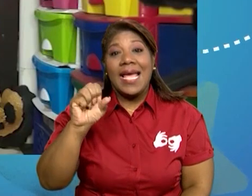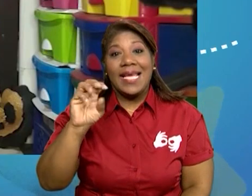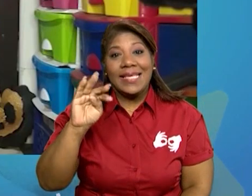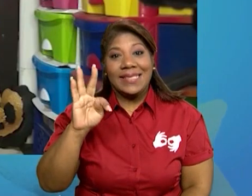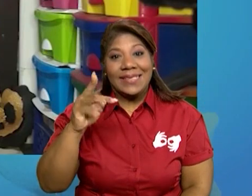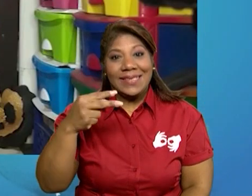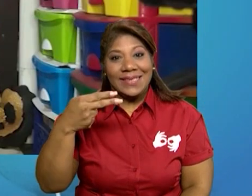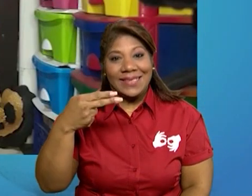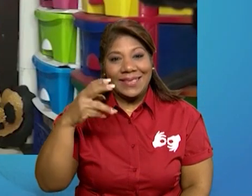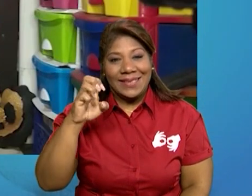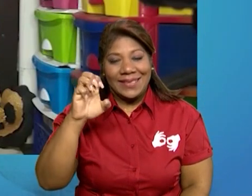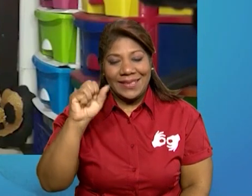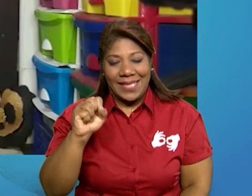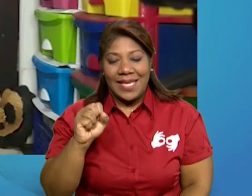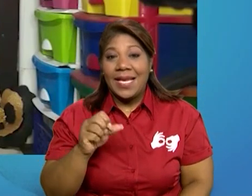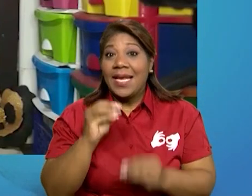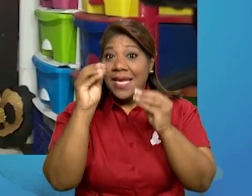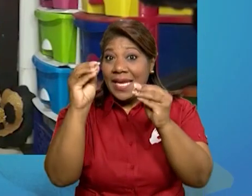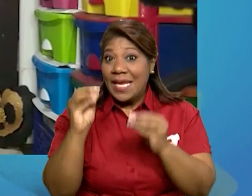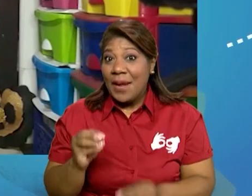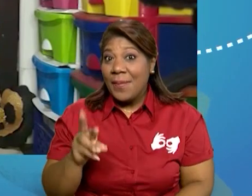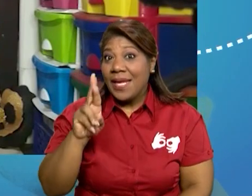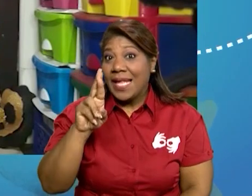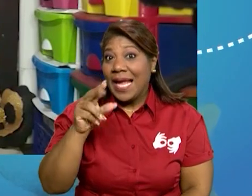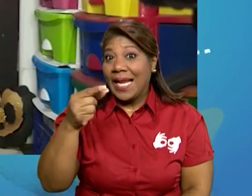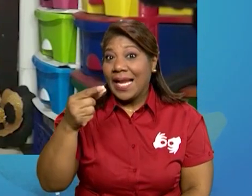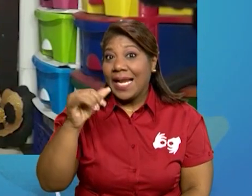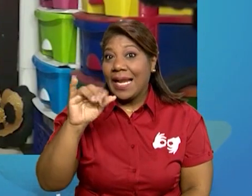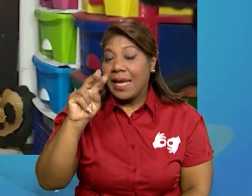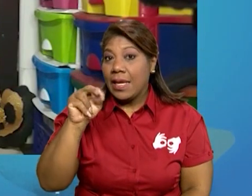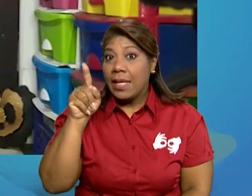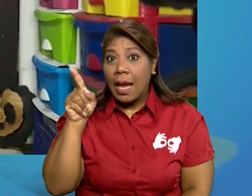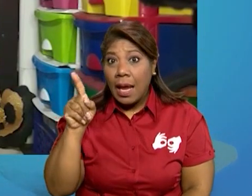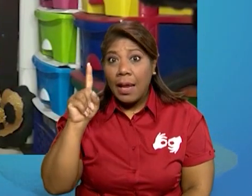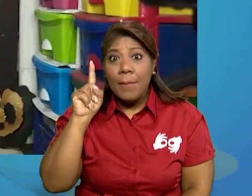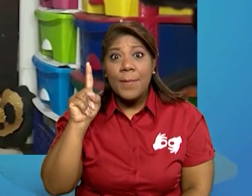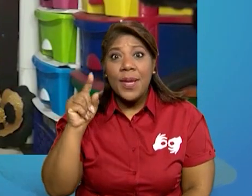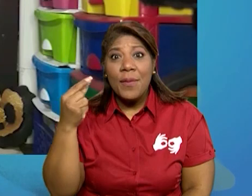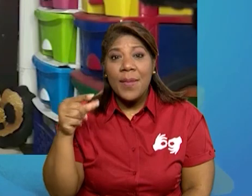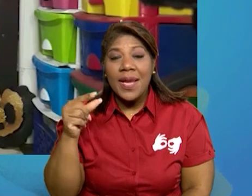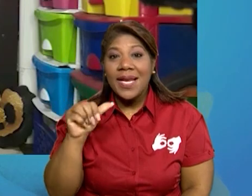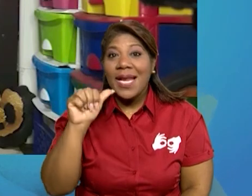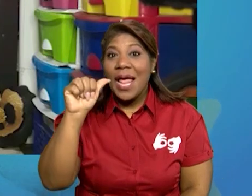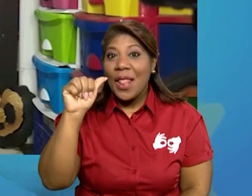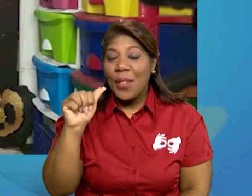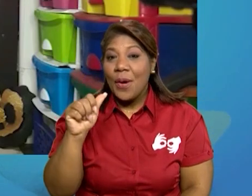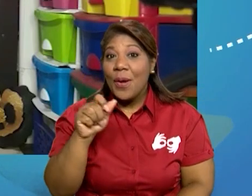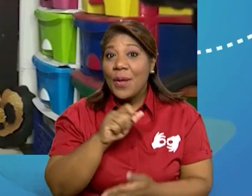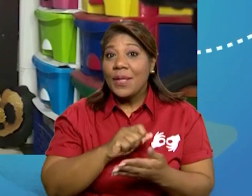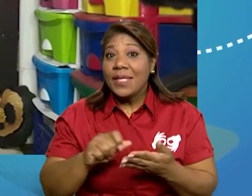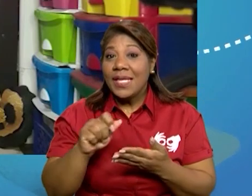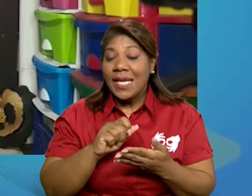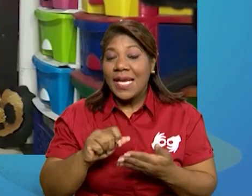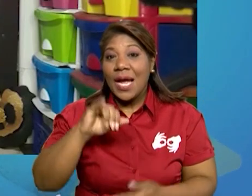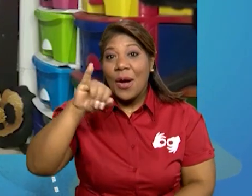se llama Regina Barret. Curso del primer grado A de la Escuela Juan Antonio Enríquez.